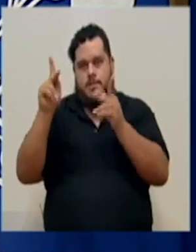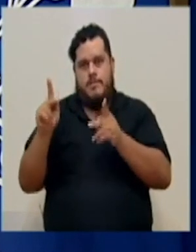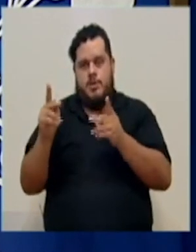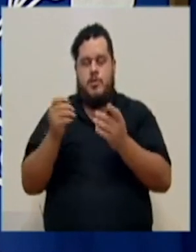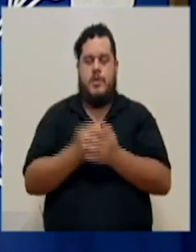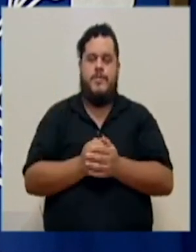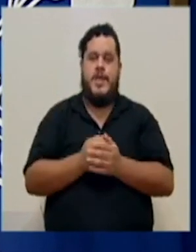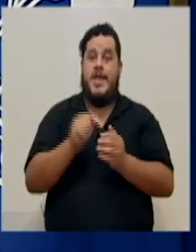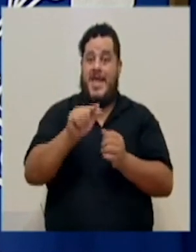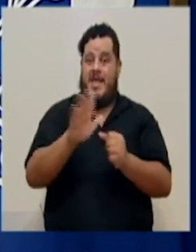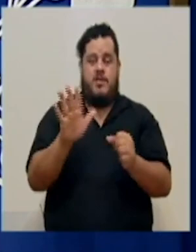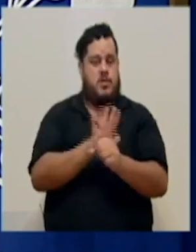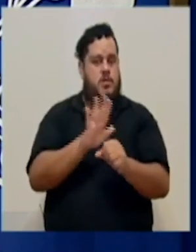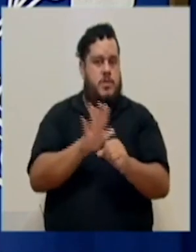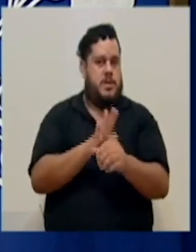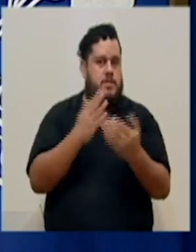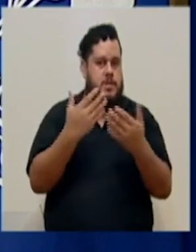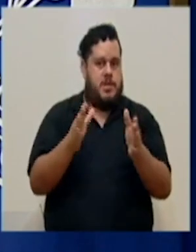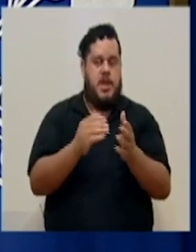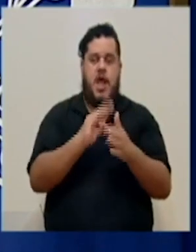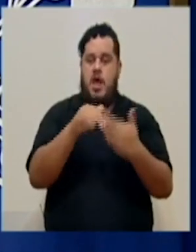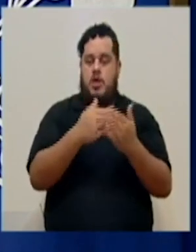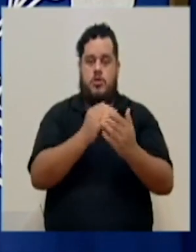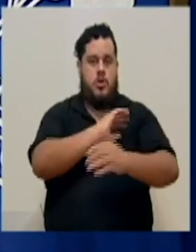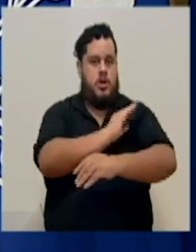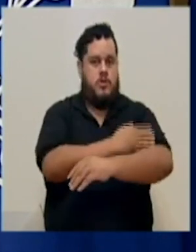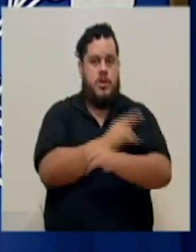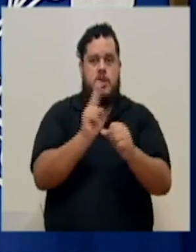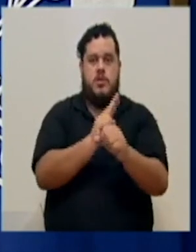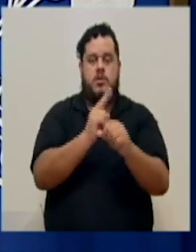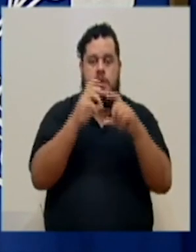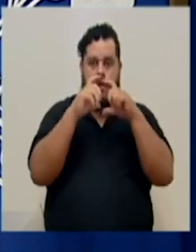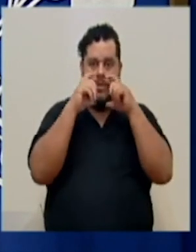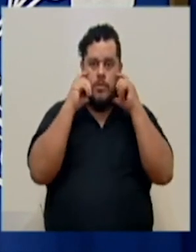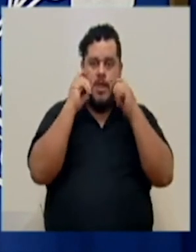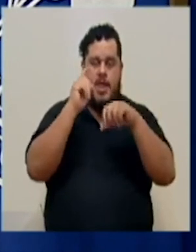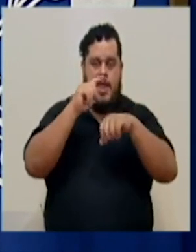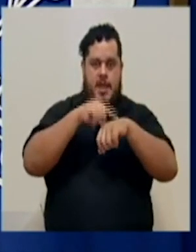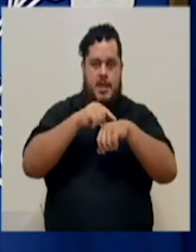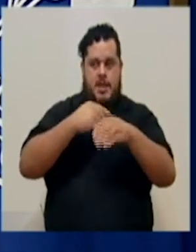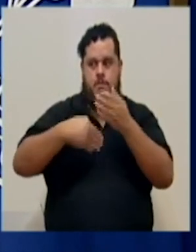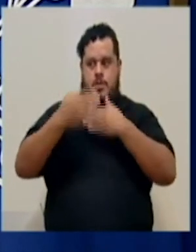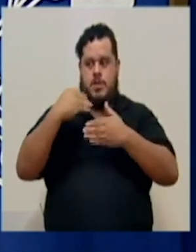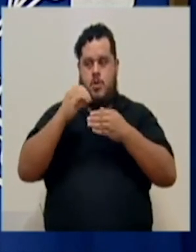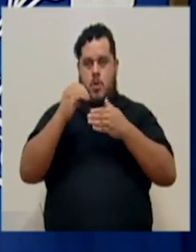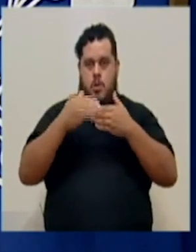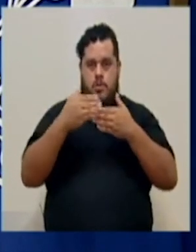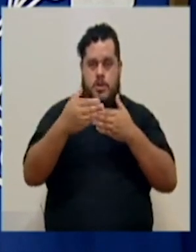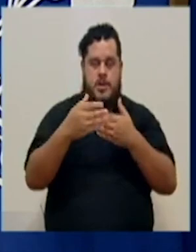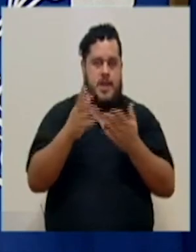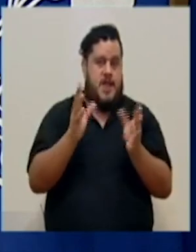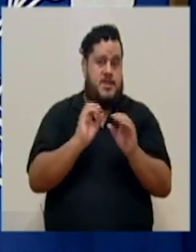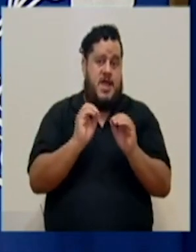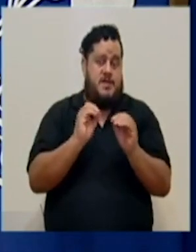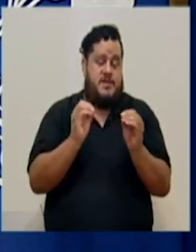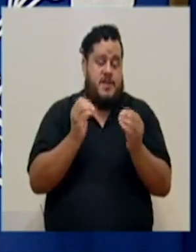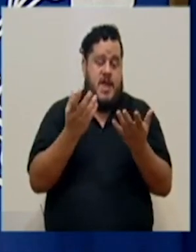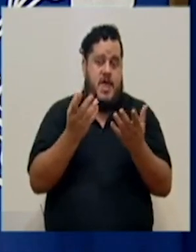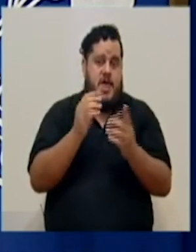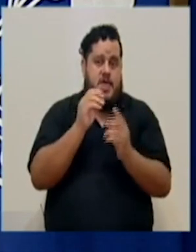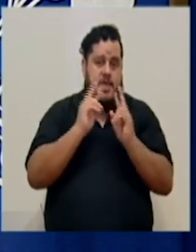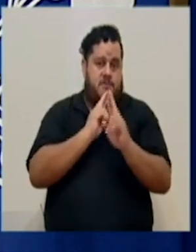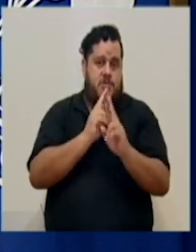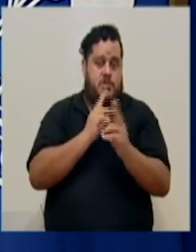Y eso completamente ya, todo el esfuerzo de haber usado el cubrebocas en el tiempo anterior o posterior queda sin efecto. O sea, hay que cuidar mucho